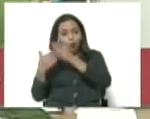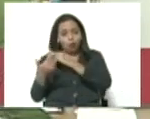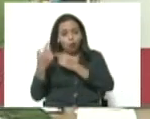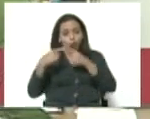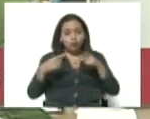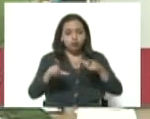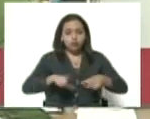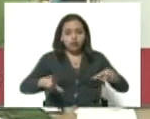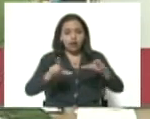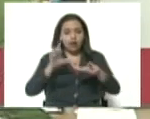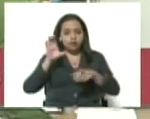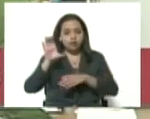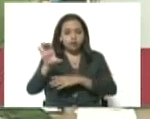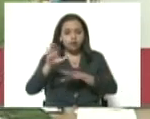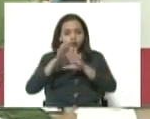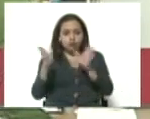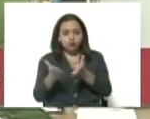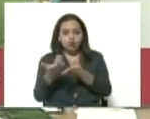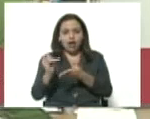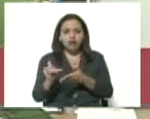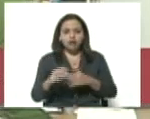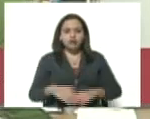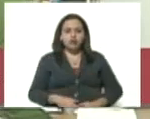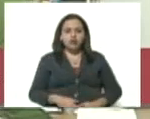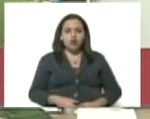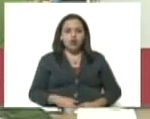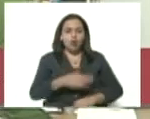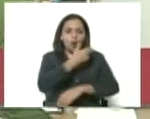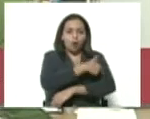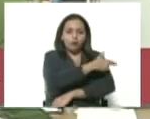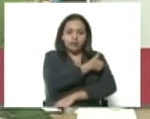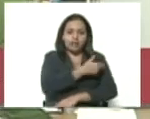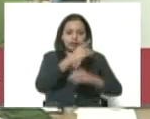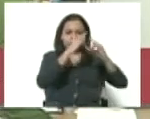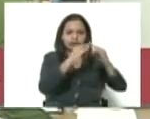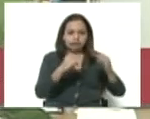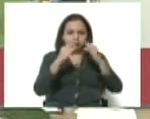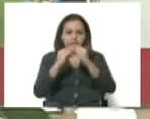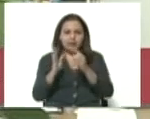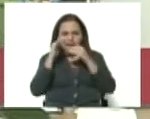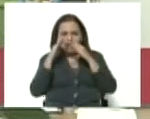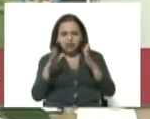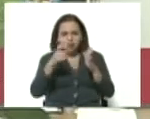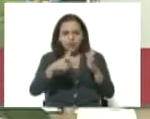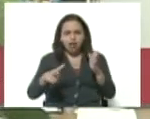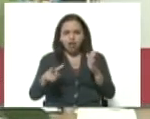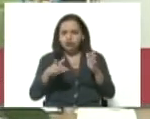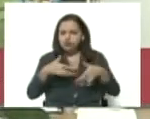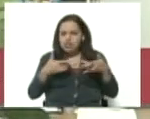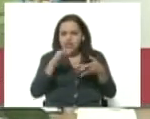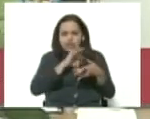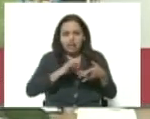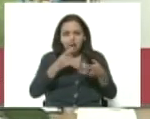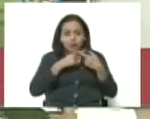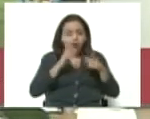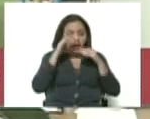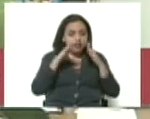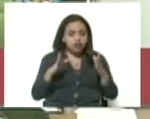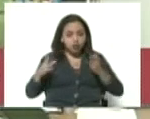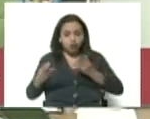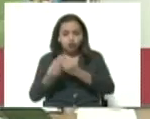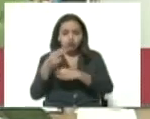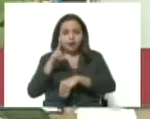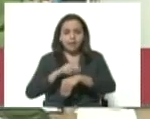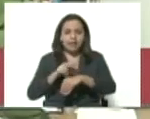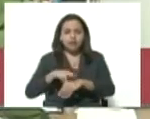mundo, un hospital de campaña para atender los casos asintomáticos. Pero atenderlos con el médico de cabecera,